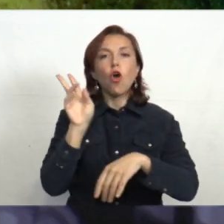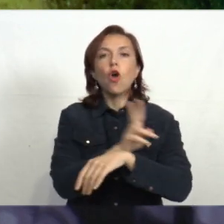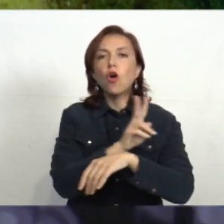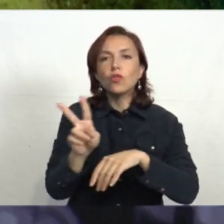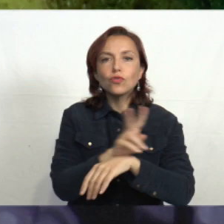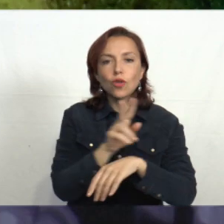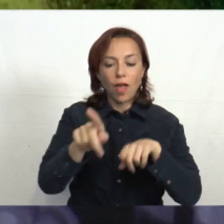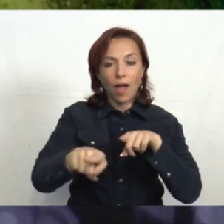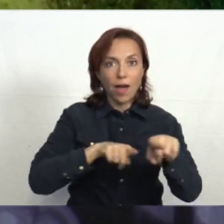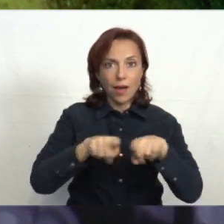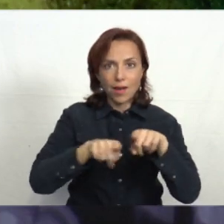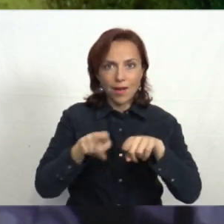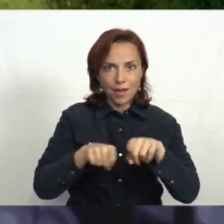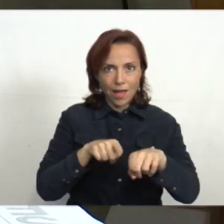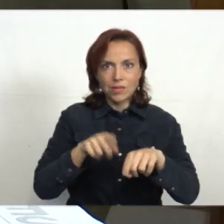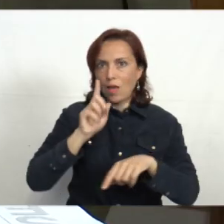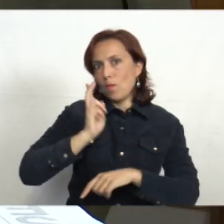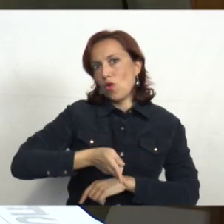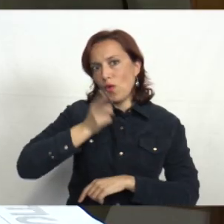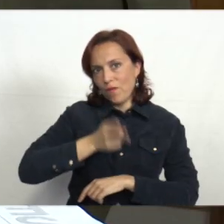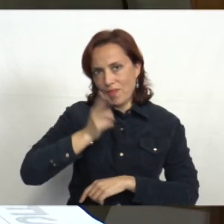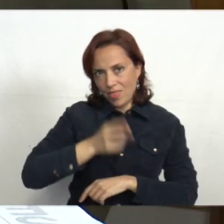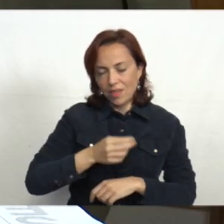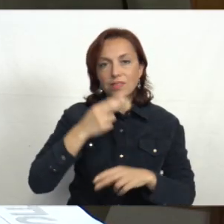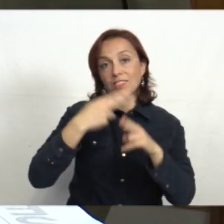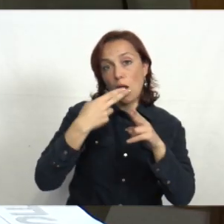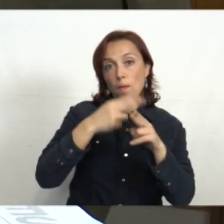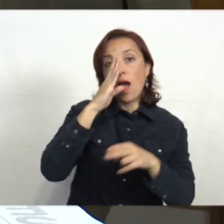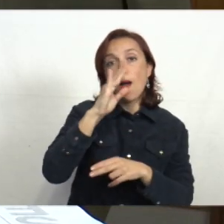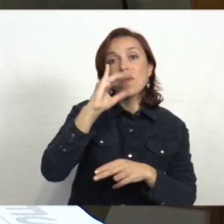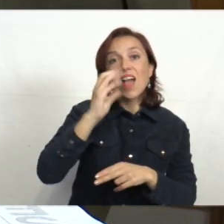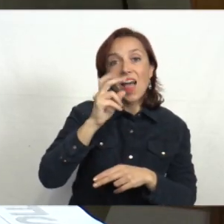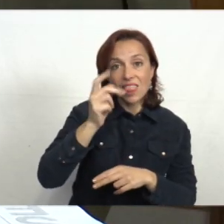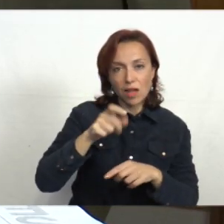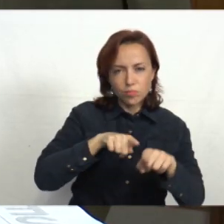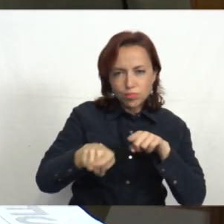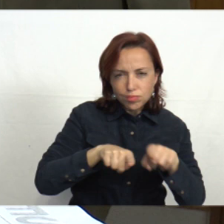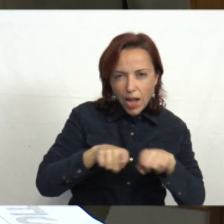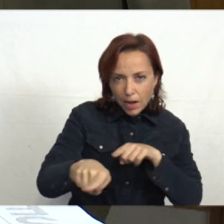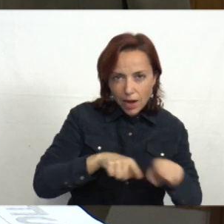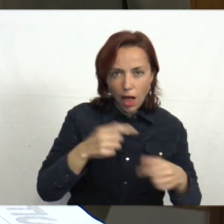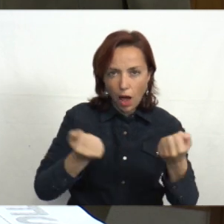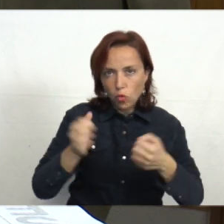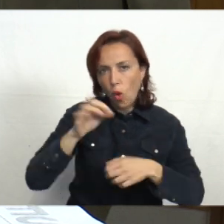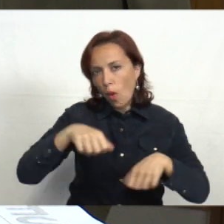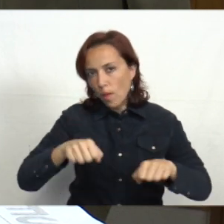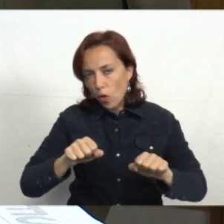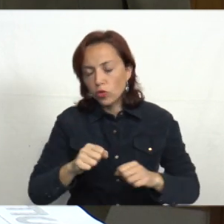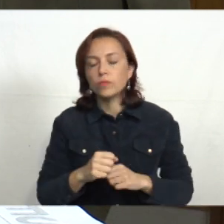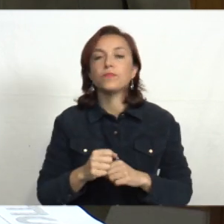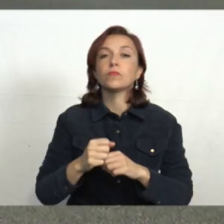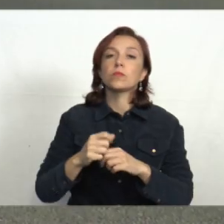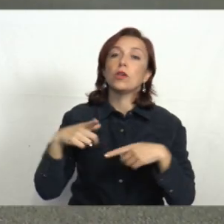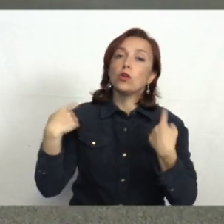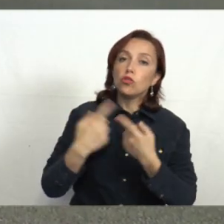clandestinas, denominadas picadas. Venimos desarrollando sendos operativos con el